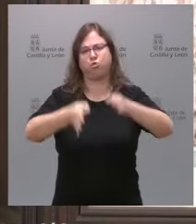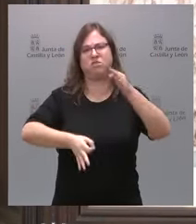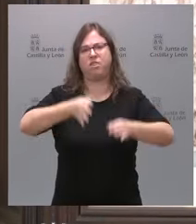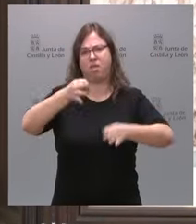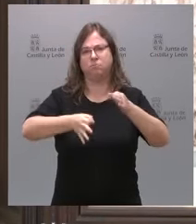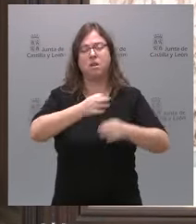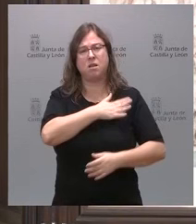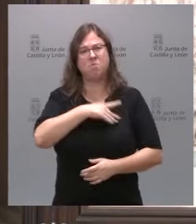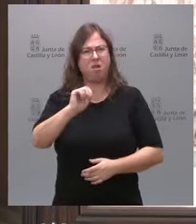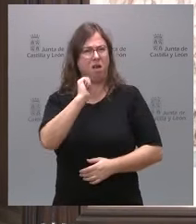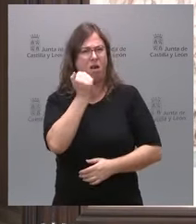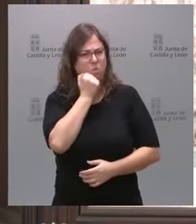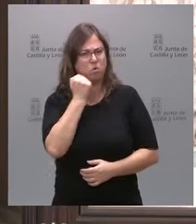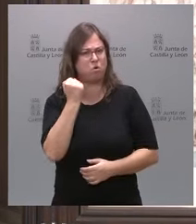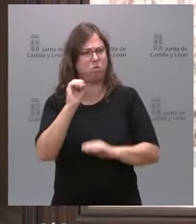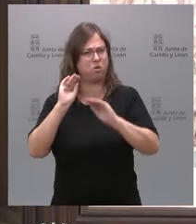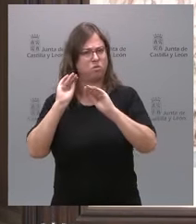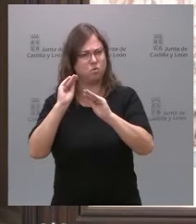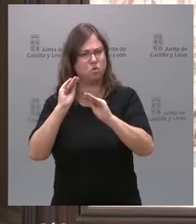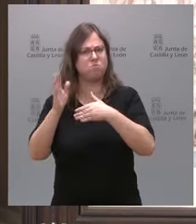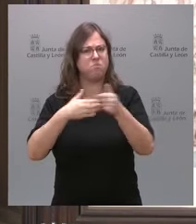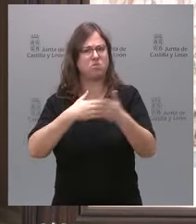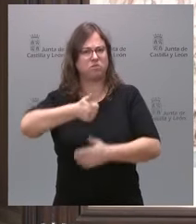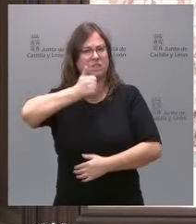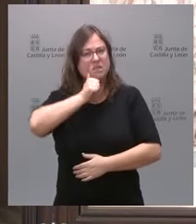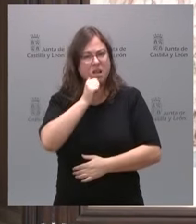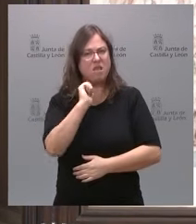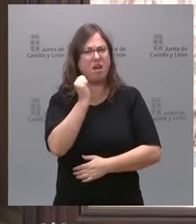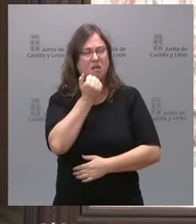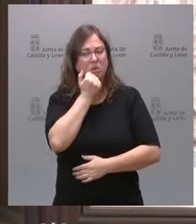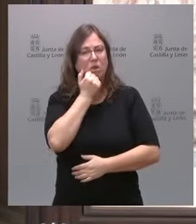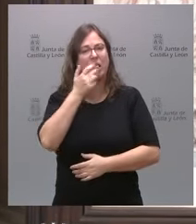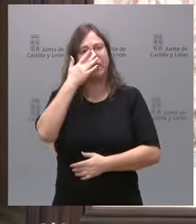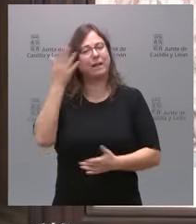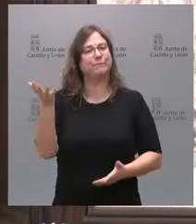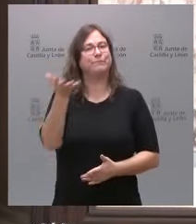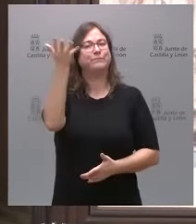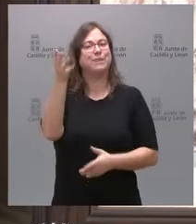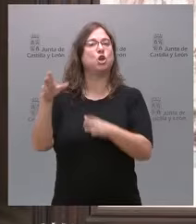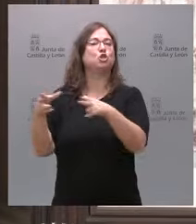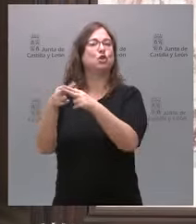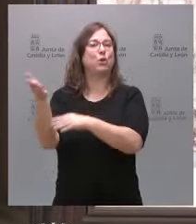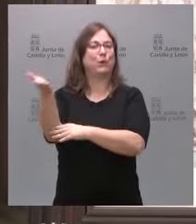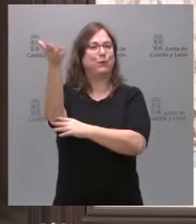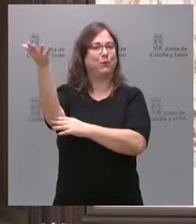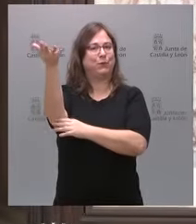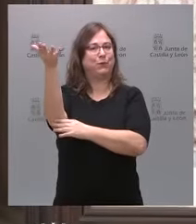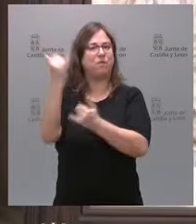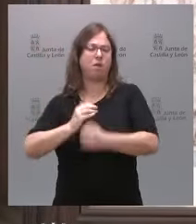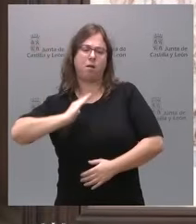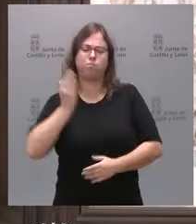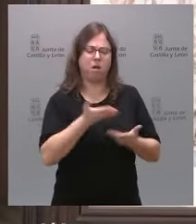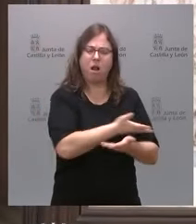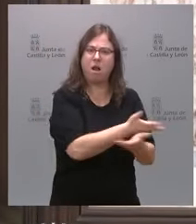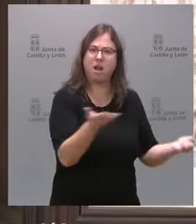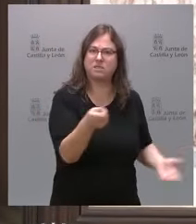a los abusos de poder que está cometiendo Sánchez, privilegiando a unos socios y agraviando al